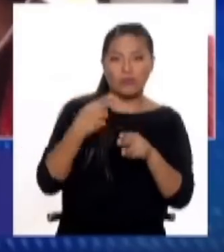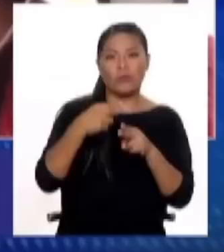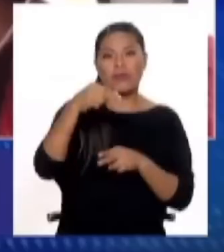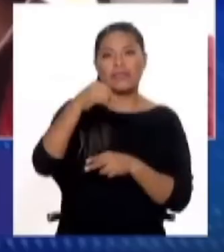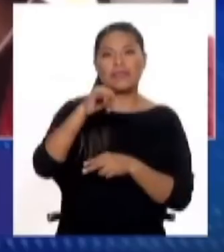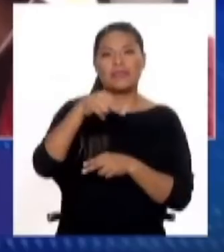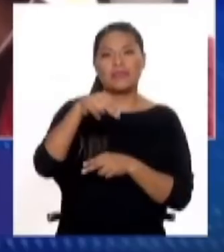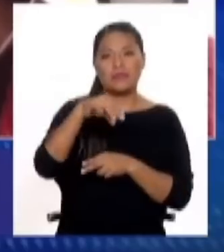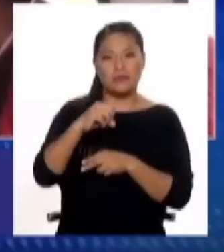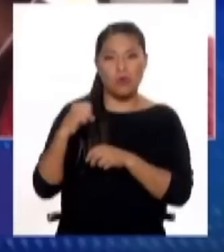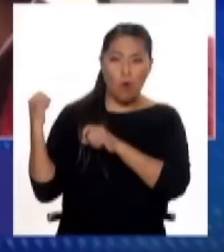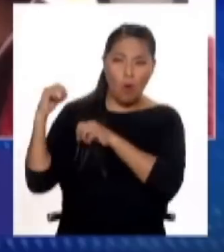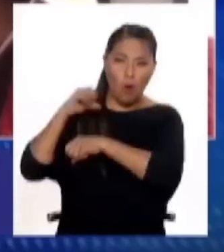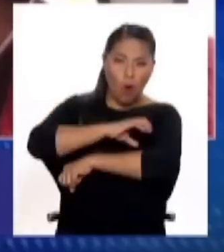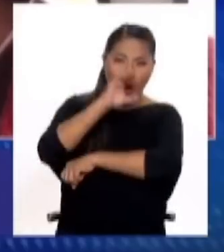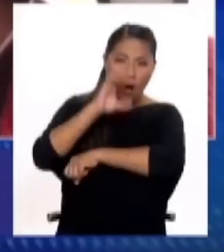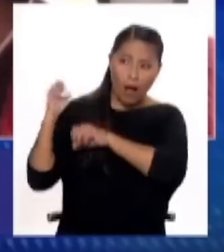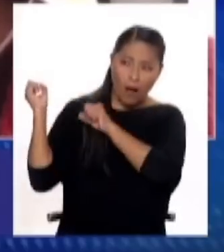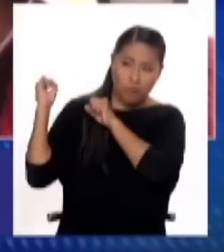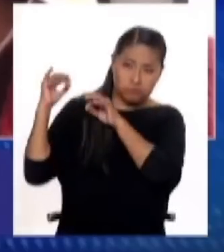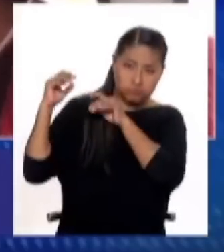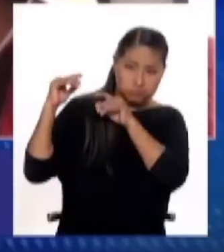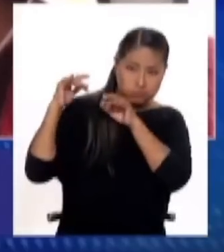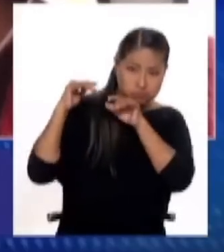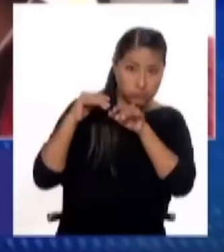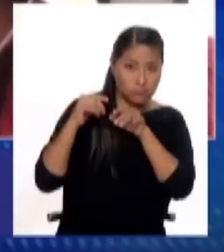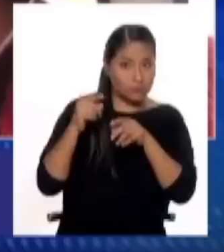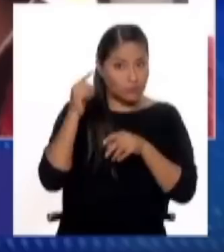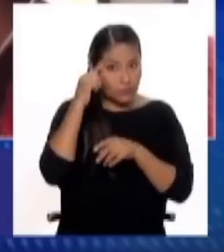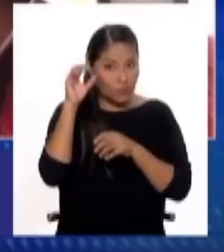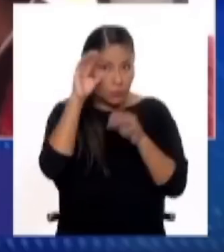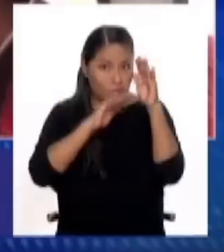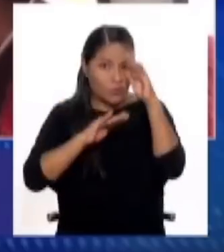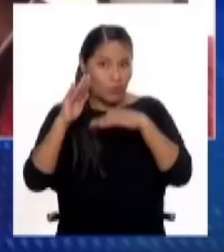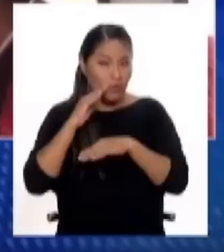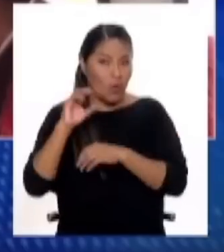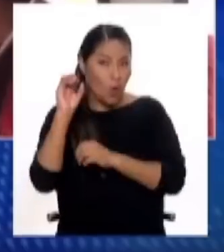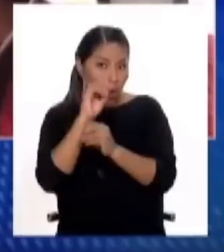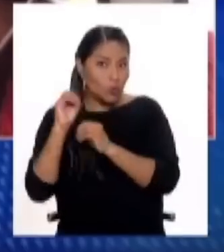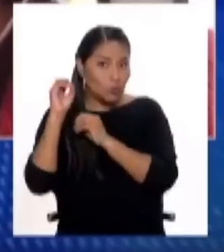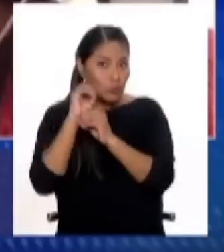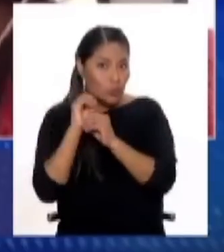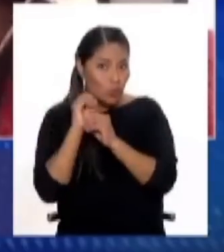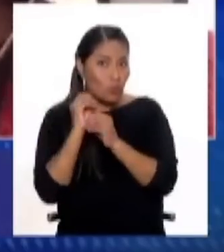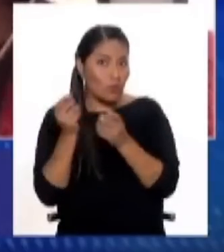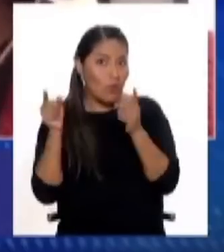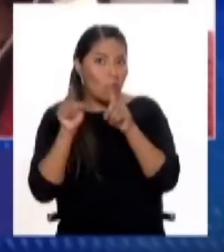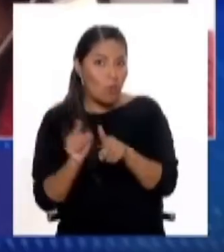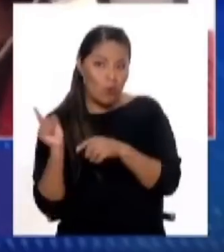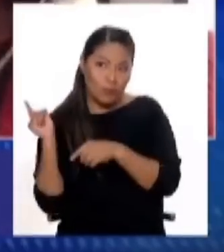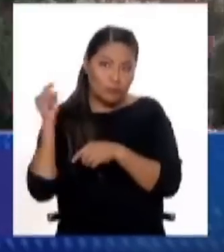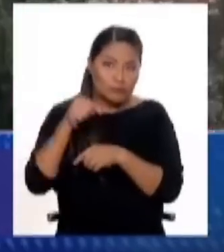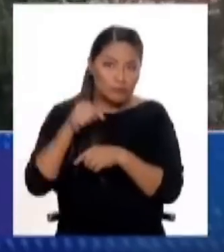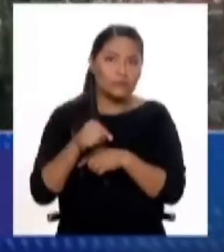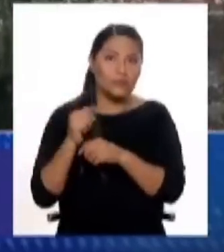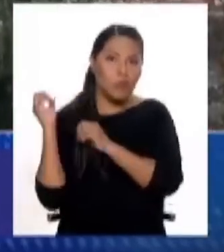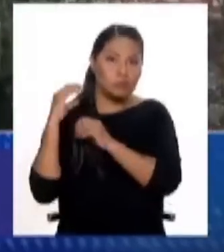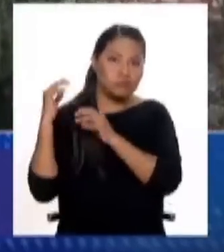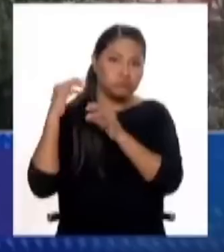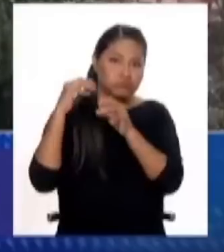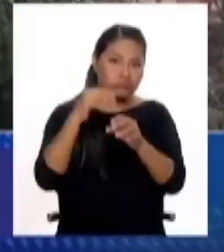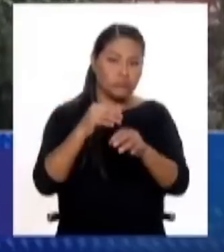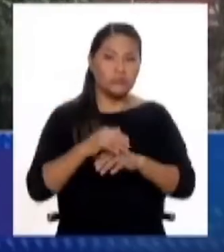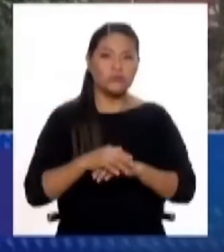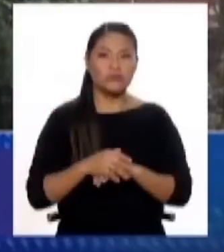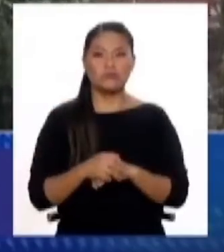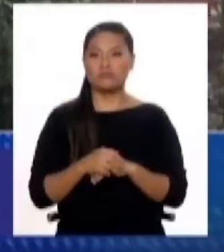realidad? O sea, ¿dendríamos que empezar a preocuparnos a partir de octubre de esta situación? ¿O de una vez? No, en